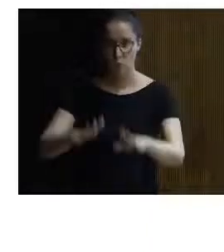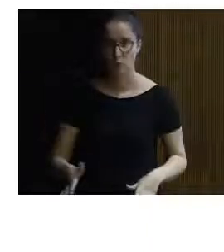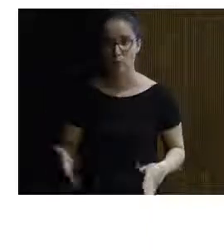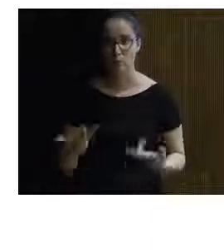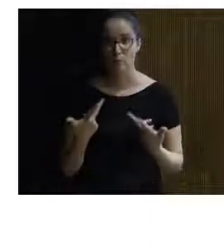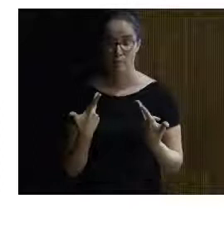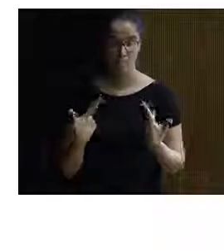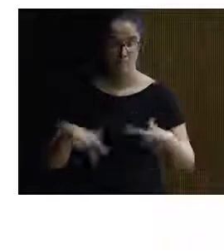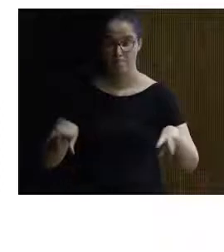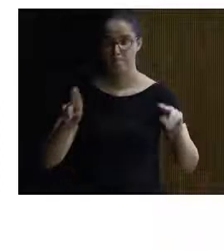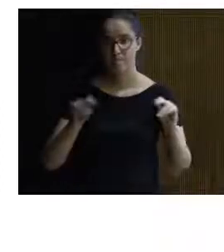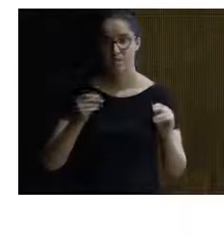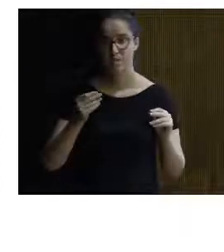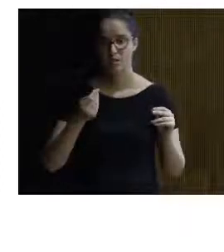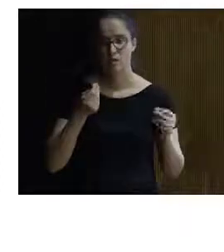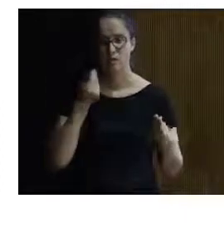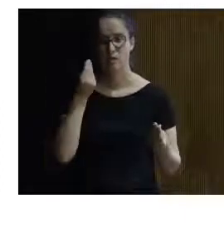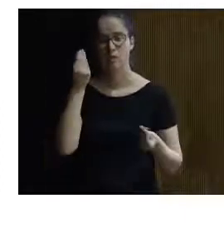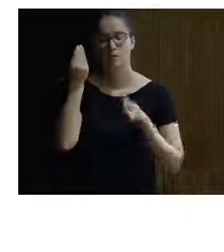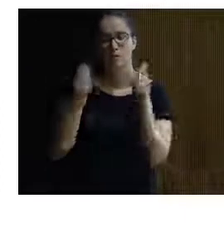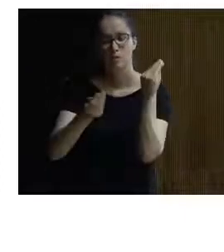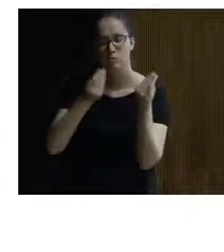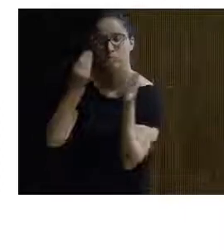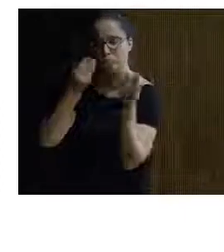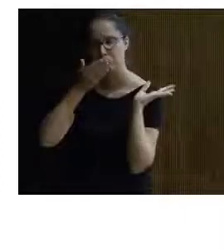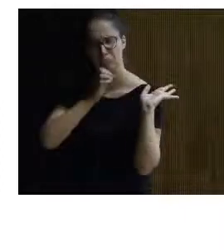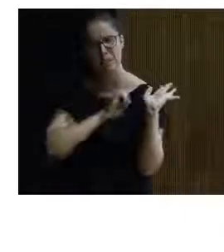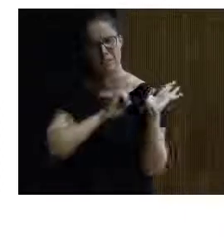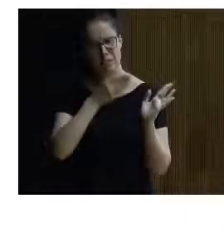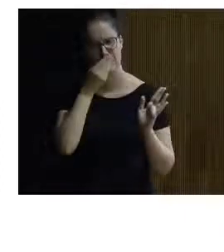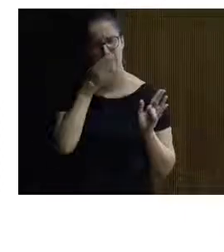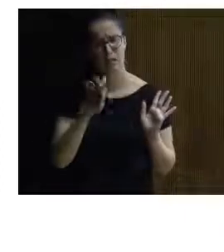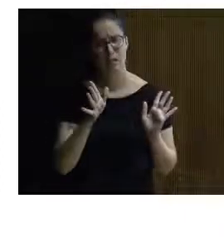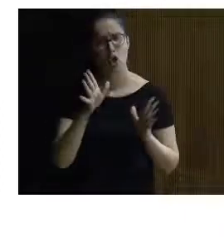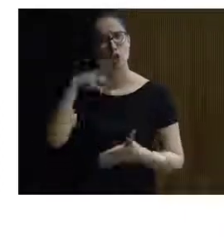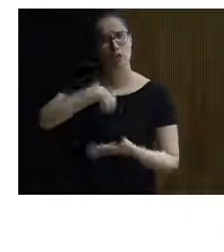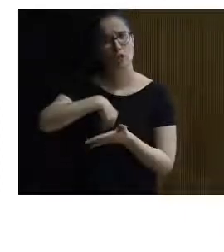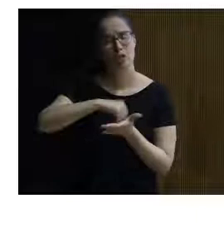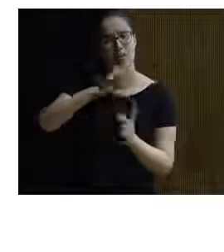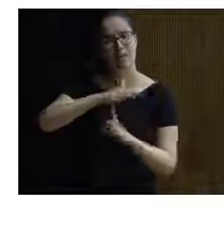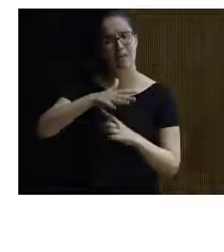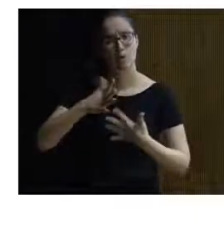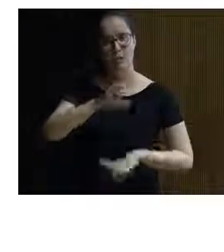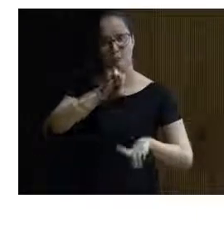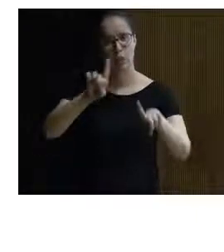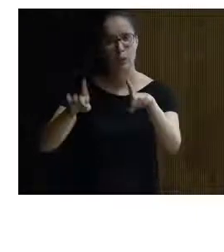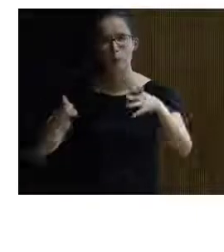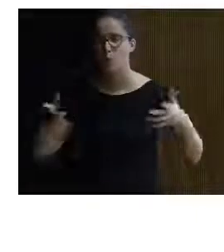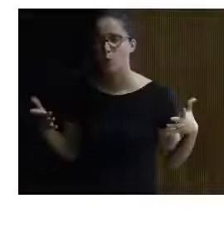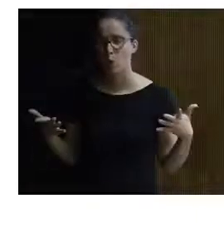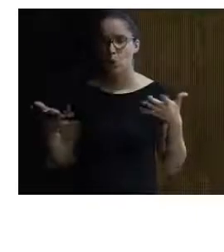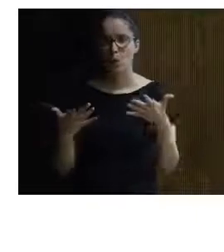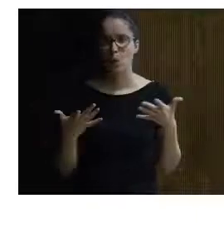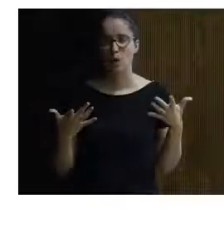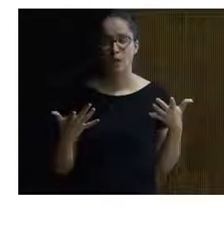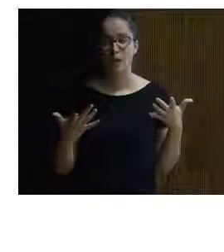comentar se decide se decide con bastante buen criterio los contenidos del parque se preguntarán un poco pues quien